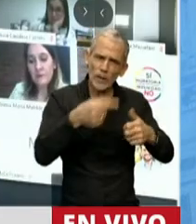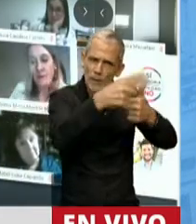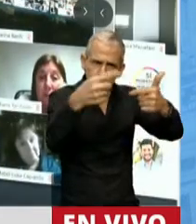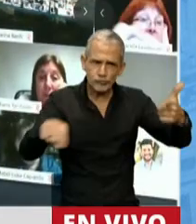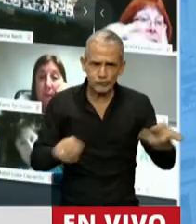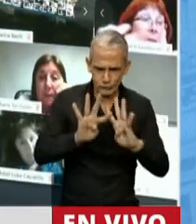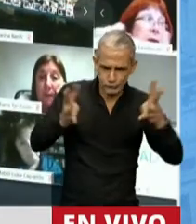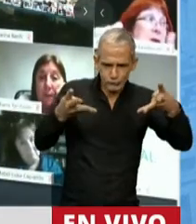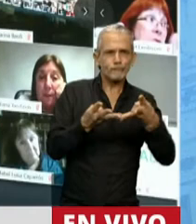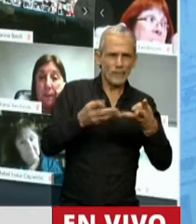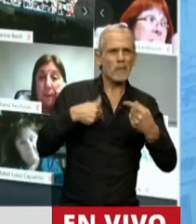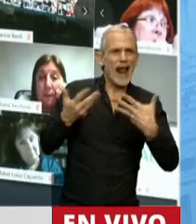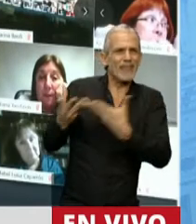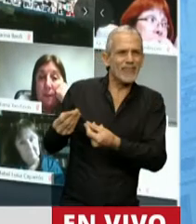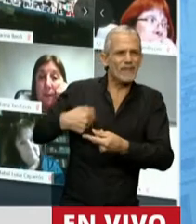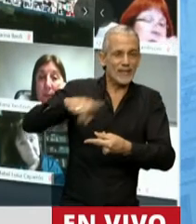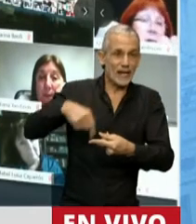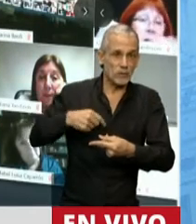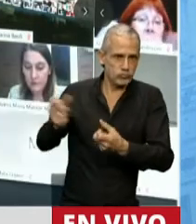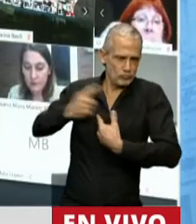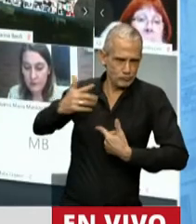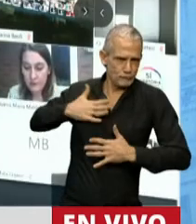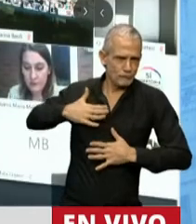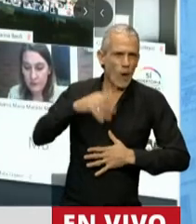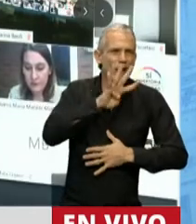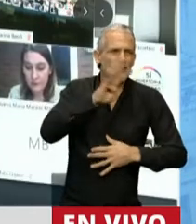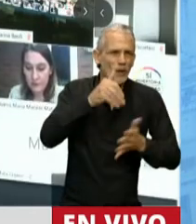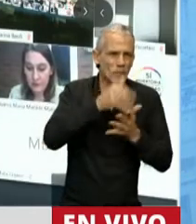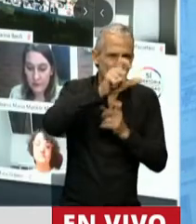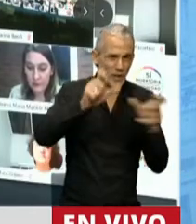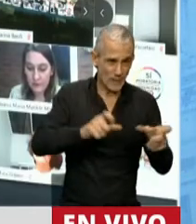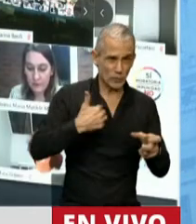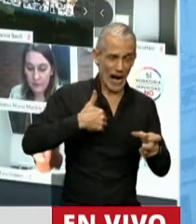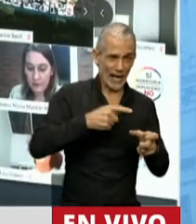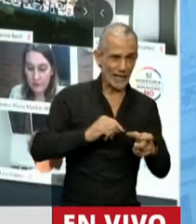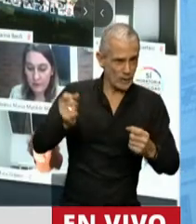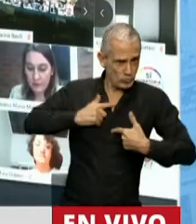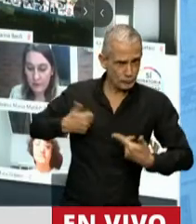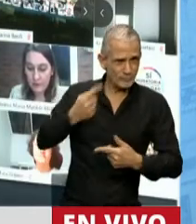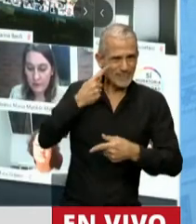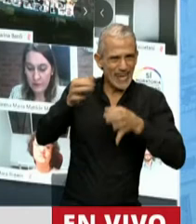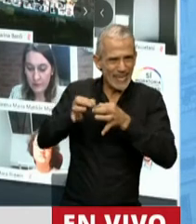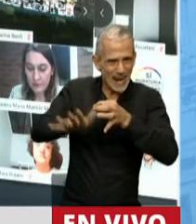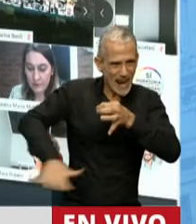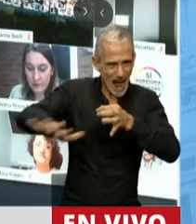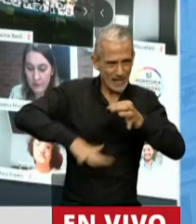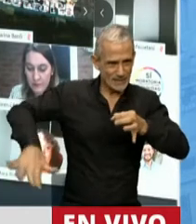defender un espacio que nos pertenece a los 44 millones de argentinos y argentinas, el Consejo,